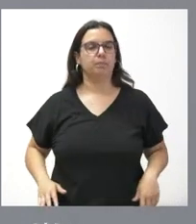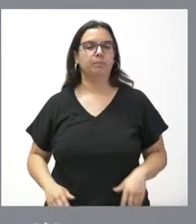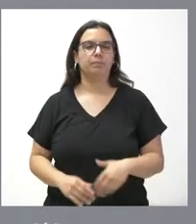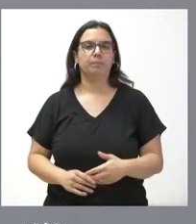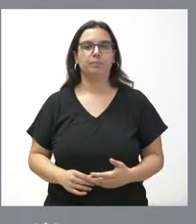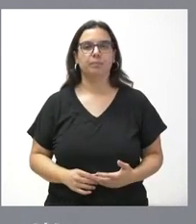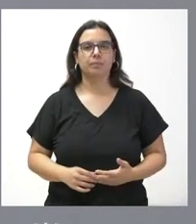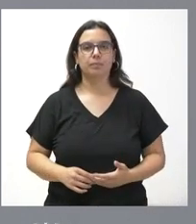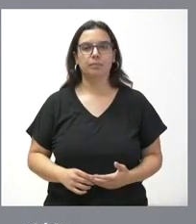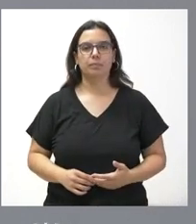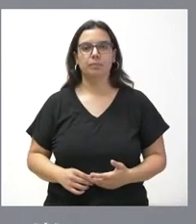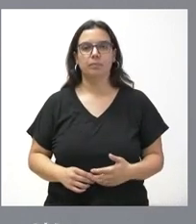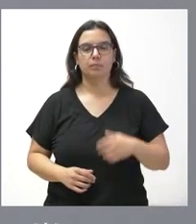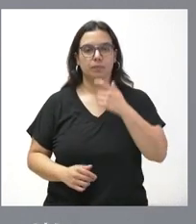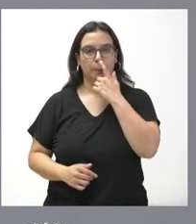León.